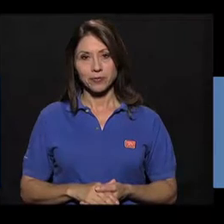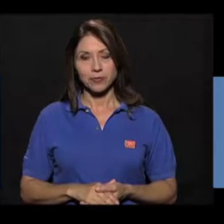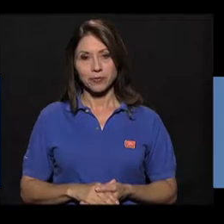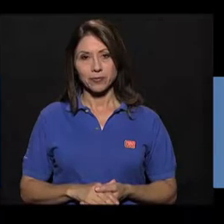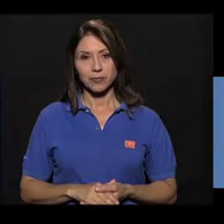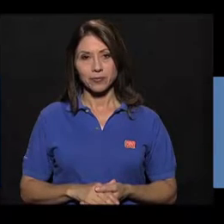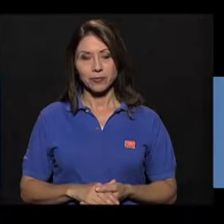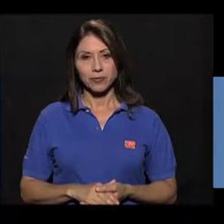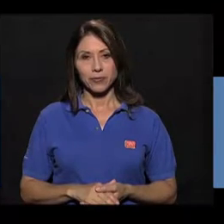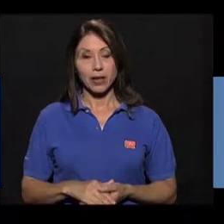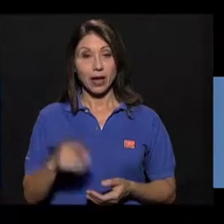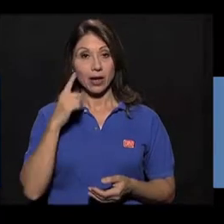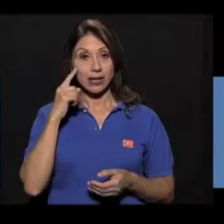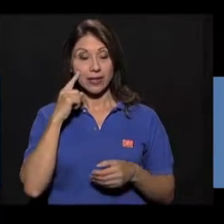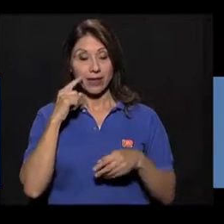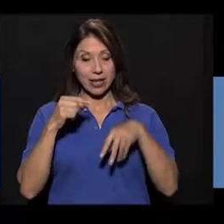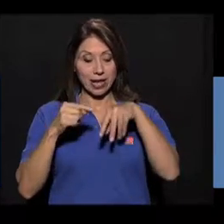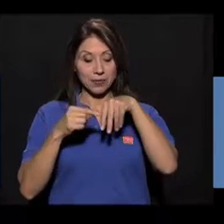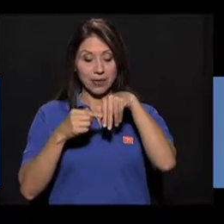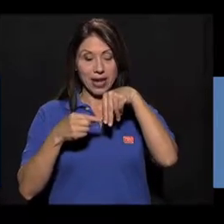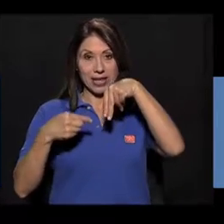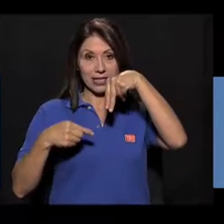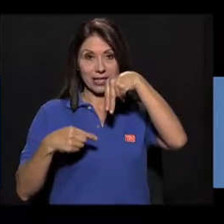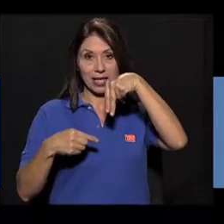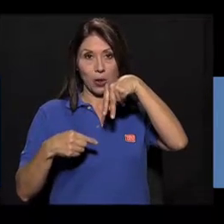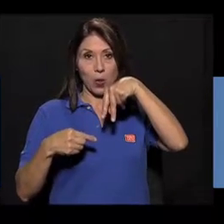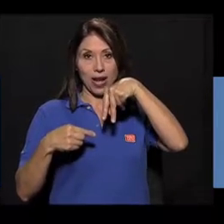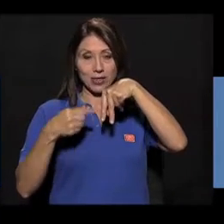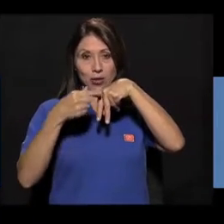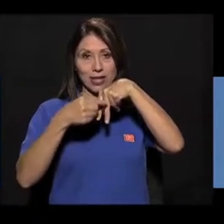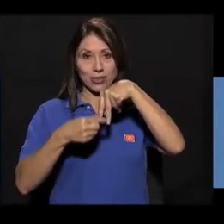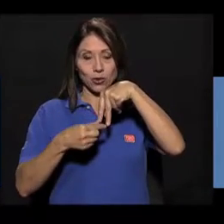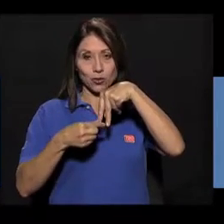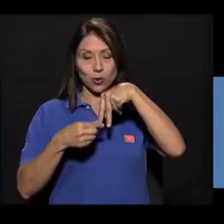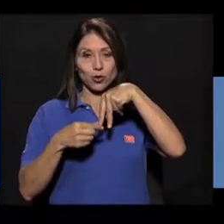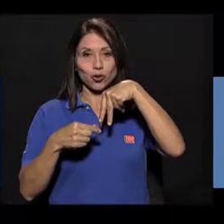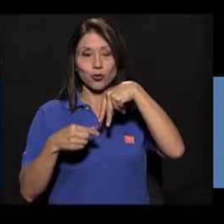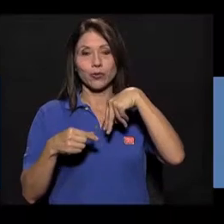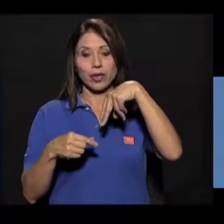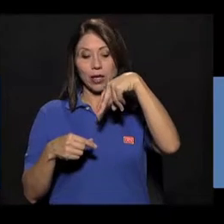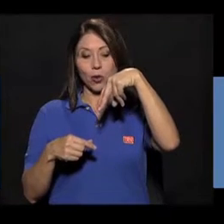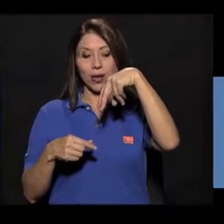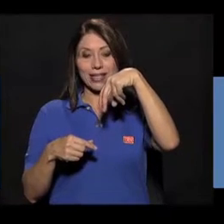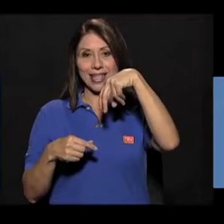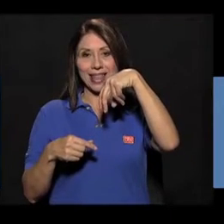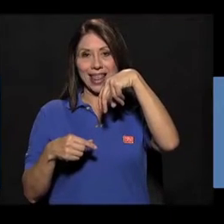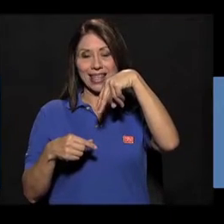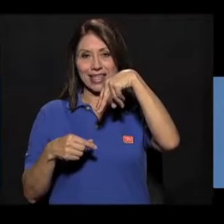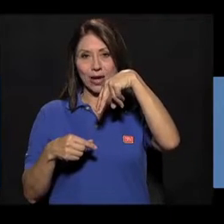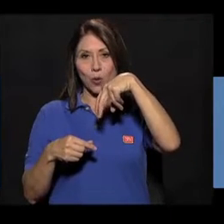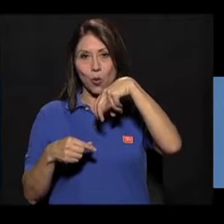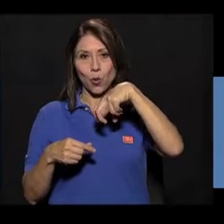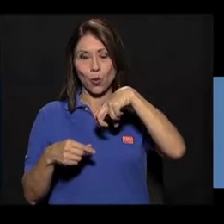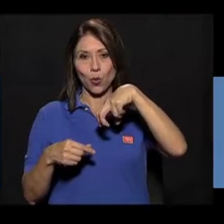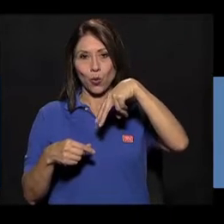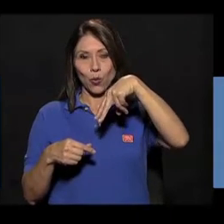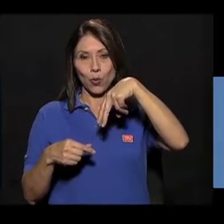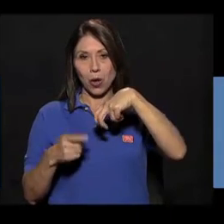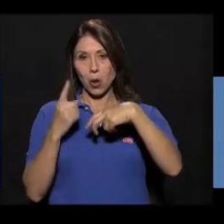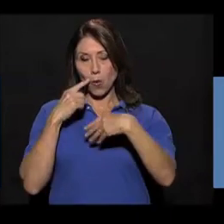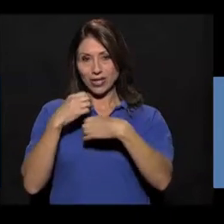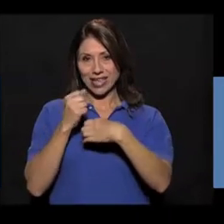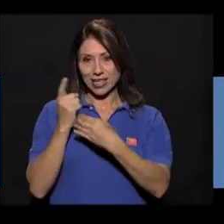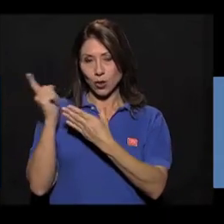piernas al ancho de los hombros. Puntas afuera, rodillas afuera y una sentadilla. Ok, bajo y subo.